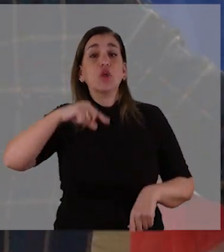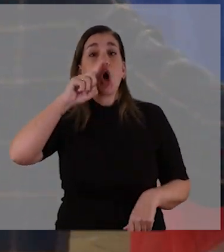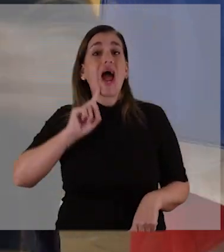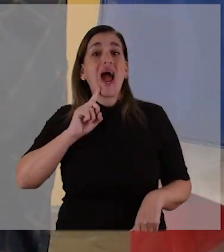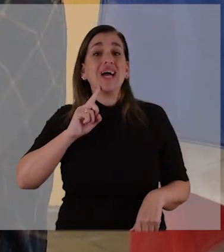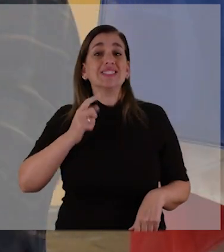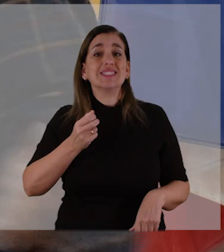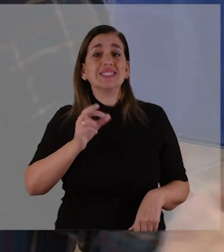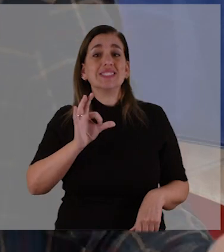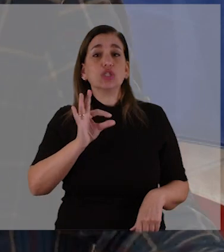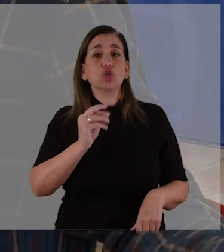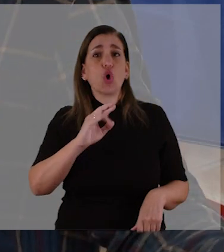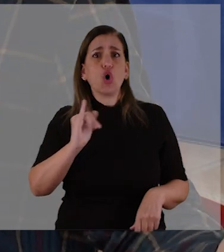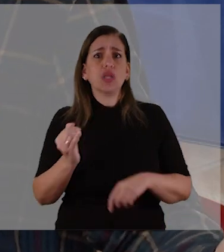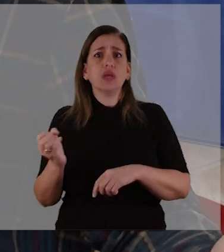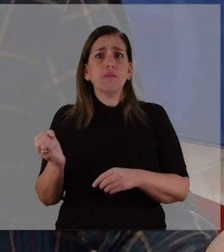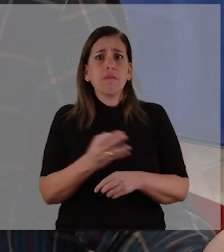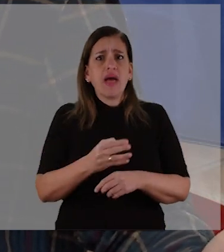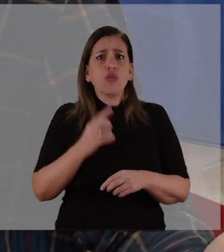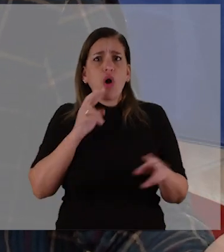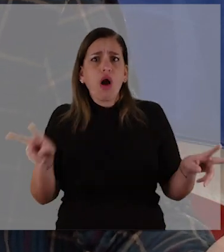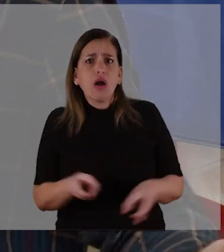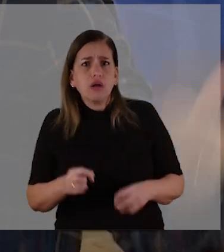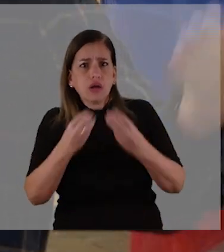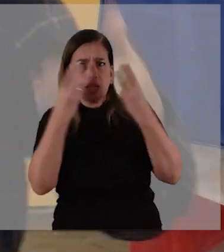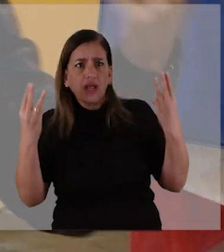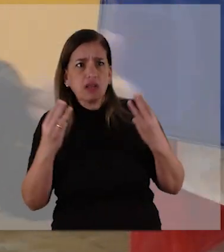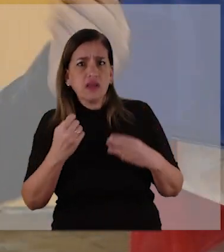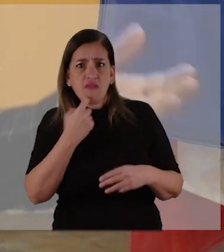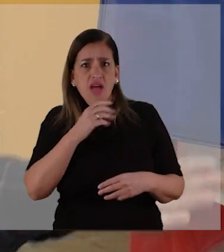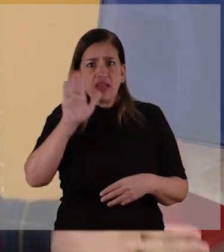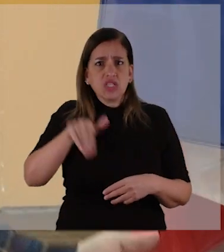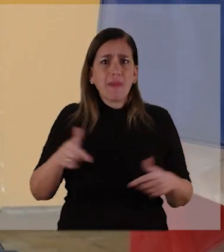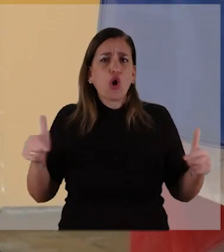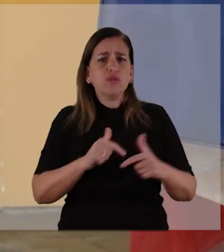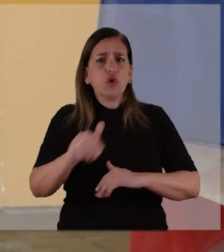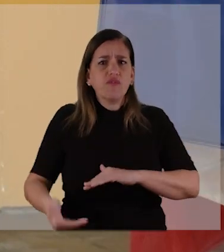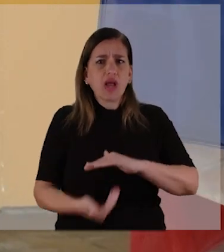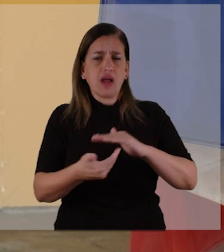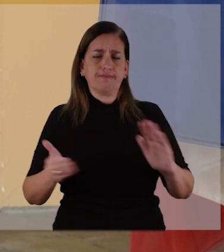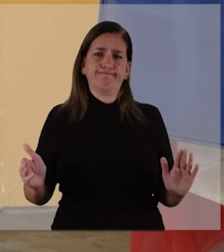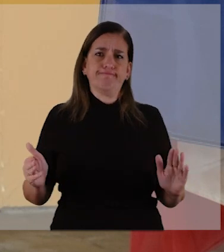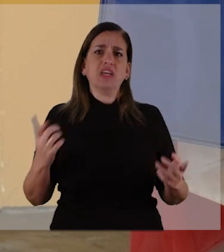Ministro Astor hizo así y lo mandó a rentas generales. Además de que no se convocaba la Comisión Fiscal.